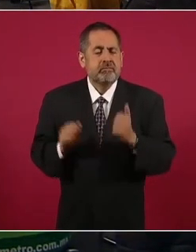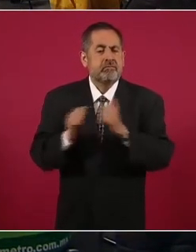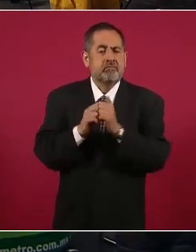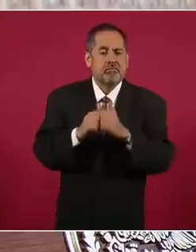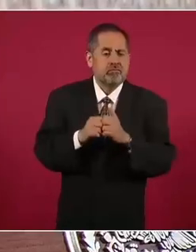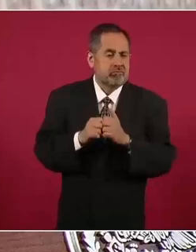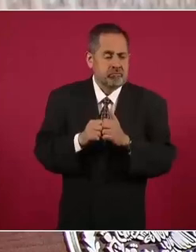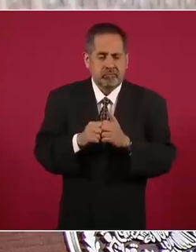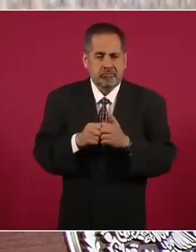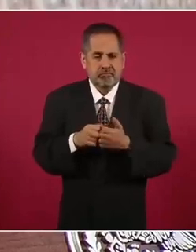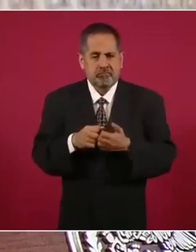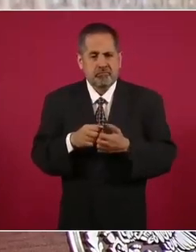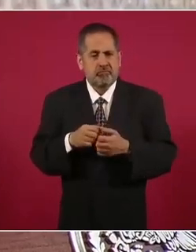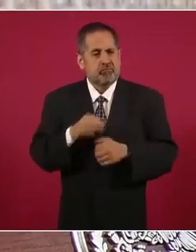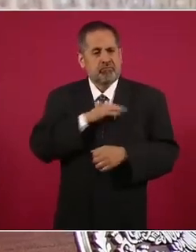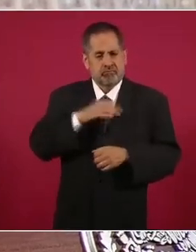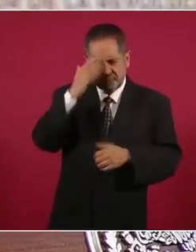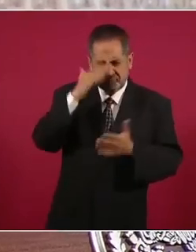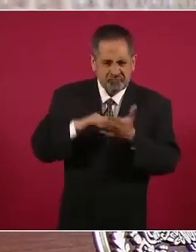uso de la fuerza,